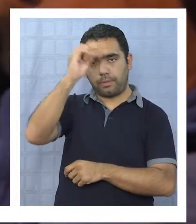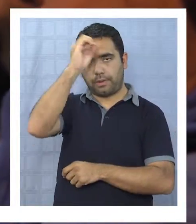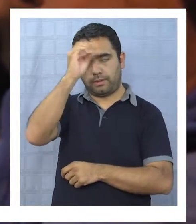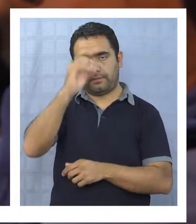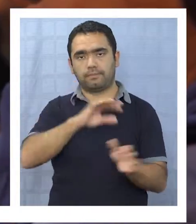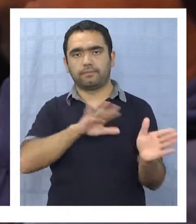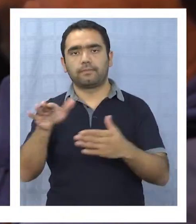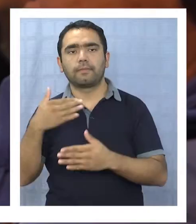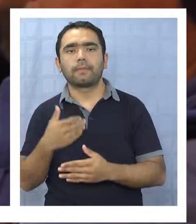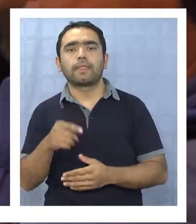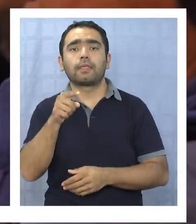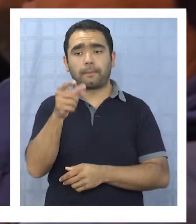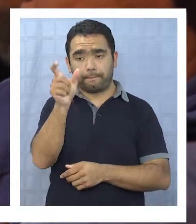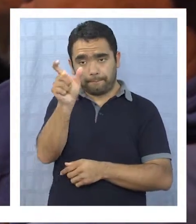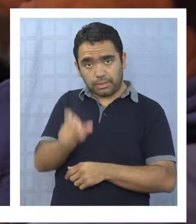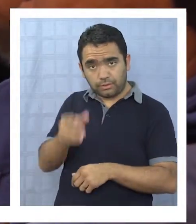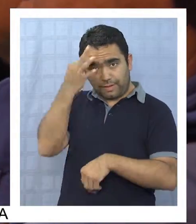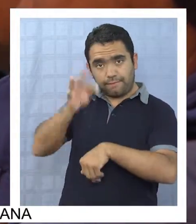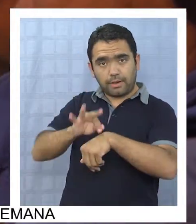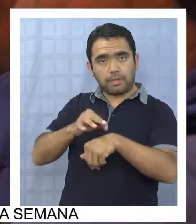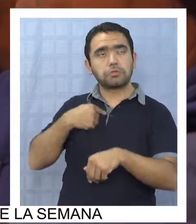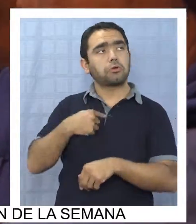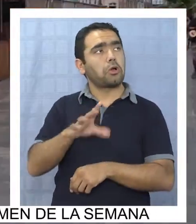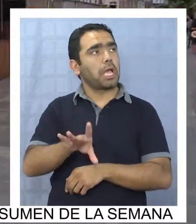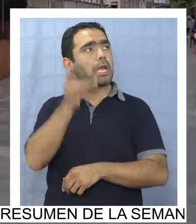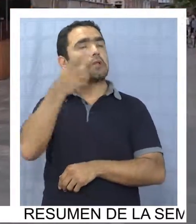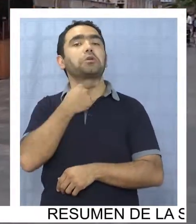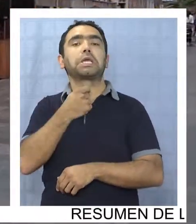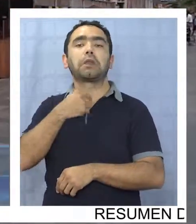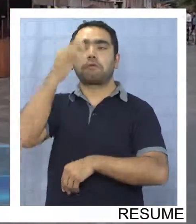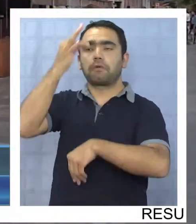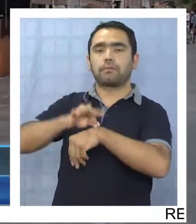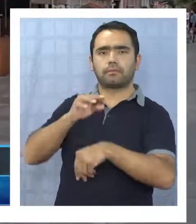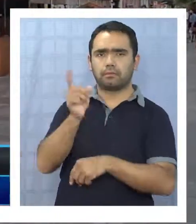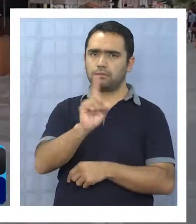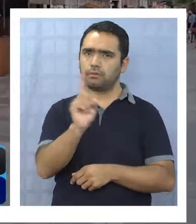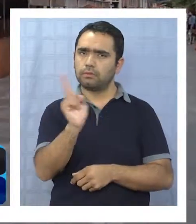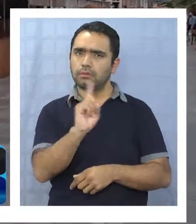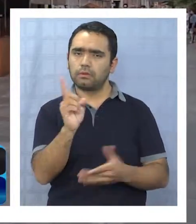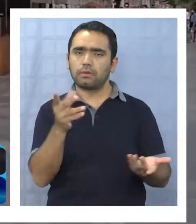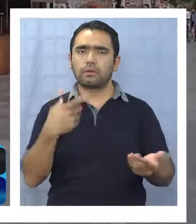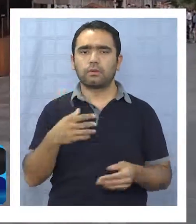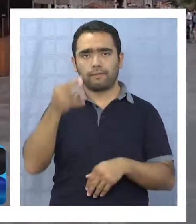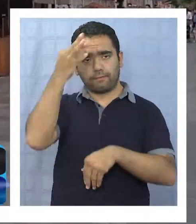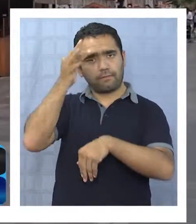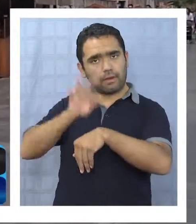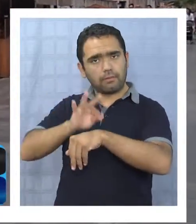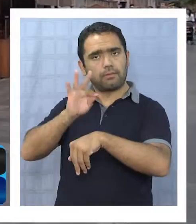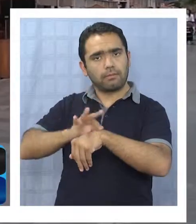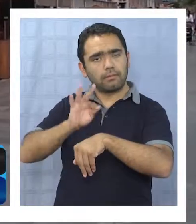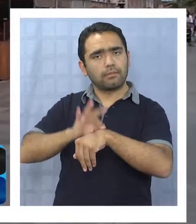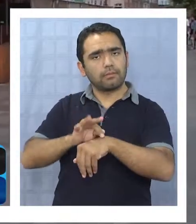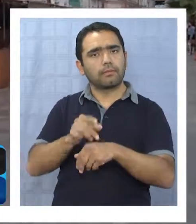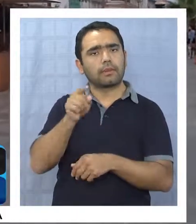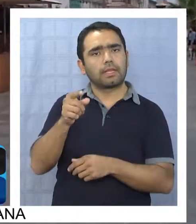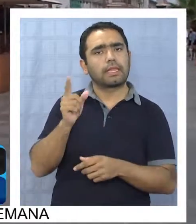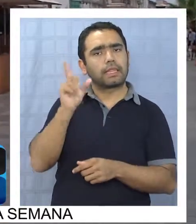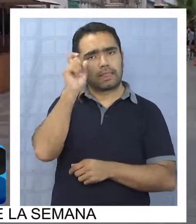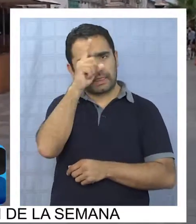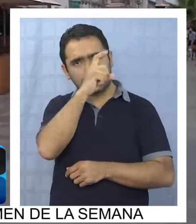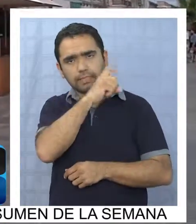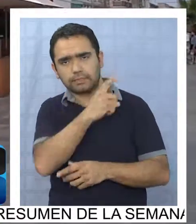necesita. Un enfermo no elige enfermarse de algo determinado, la enfermedad a trae complicaciones diversas,